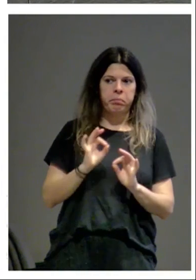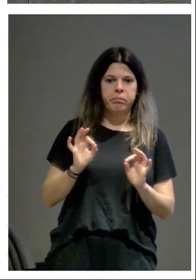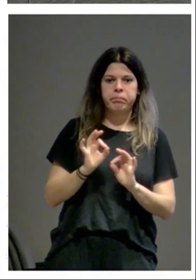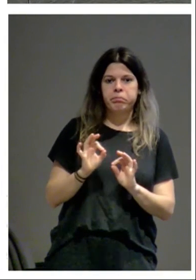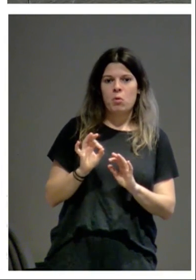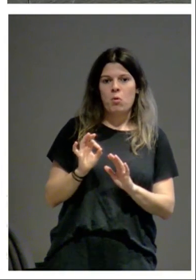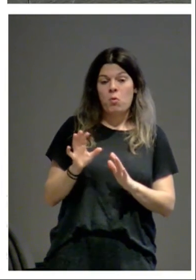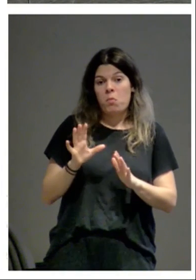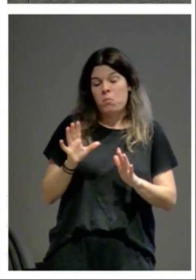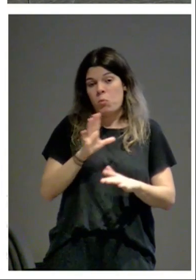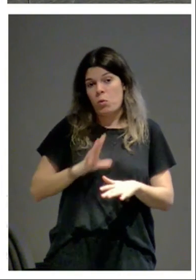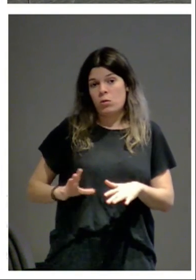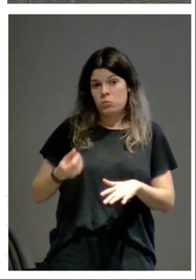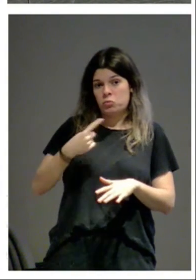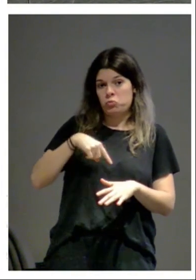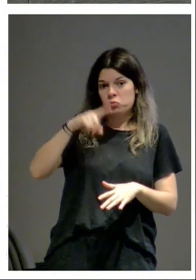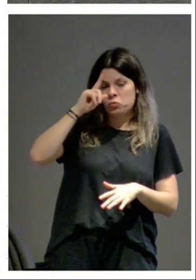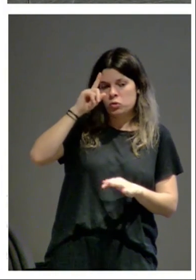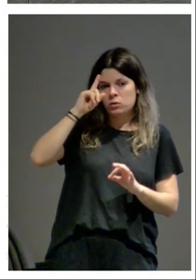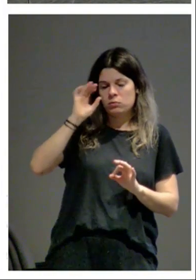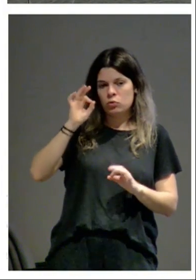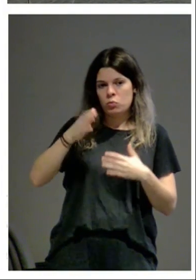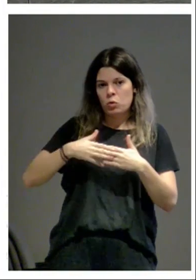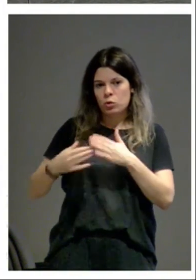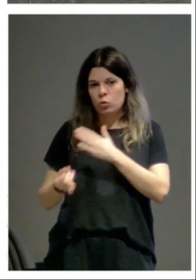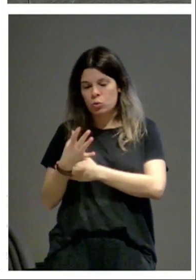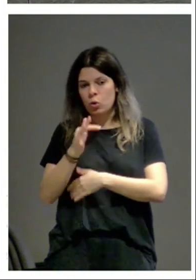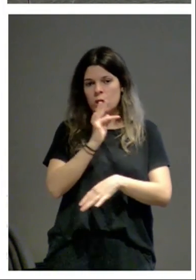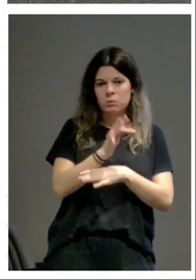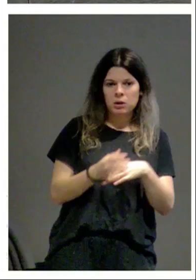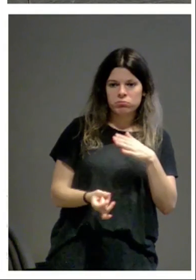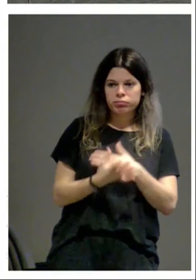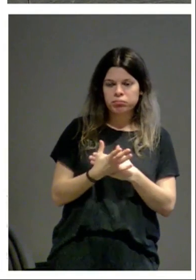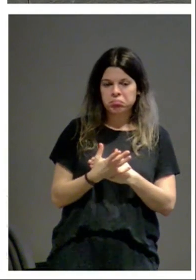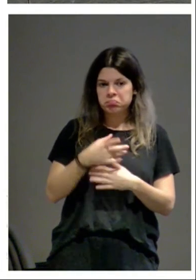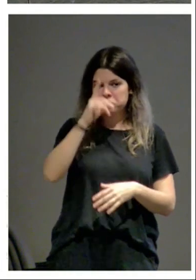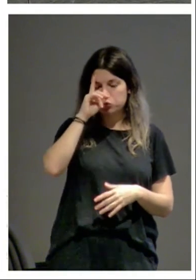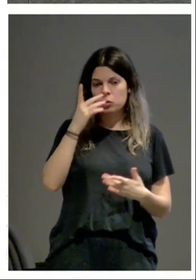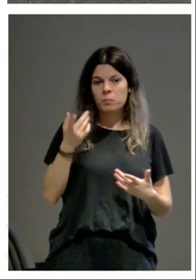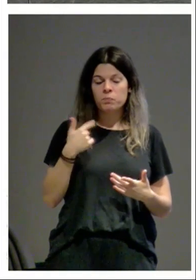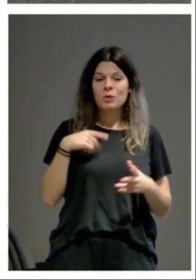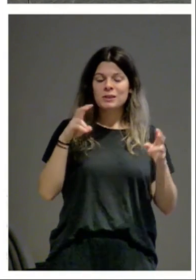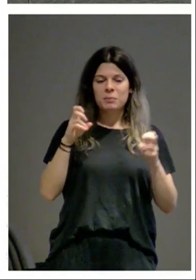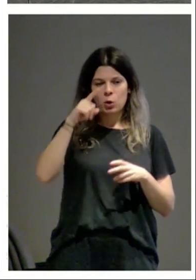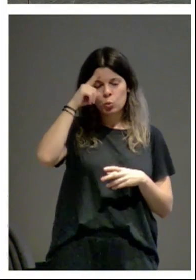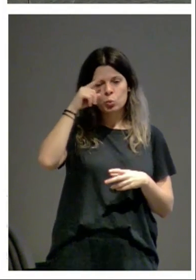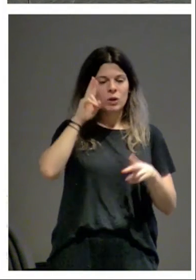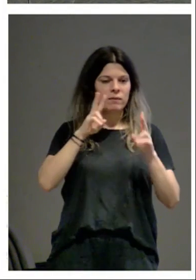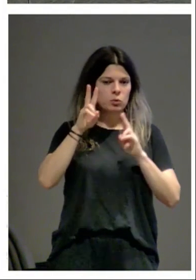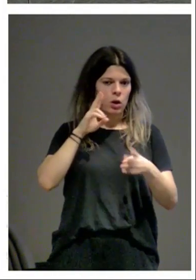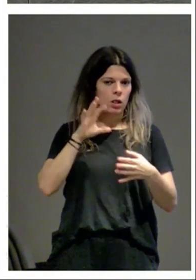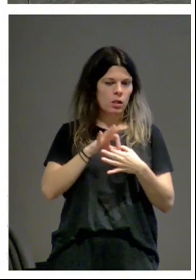llegado que construyeran pórticos o que construyeran criptas o sea que está la cuestión de la cultura visual